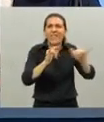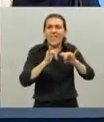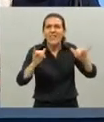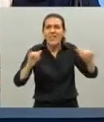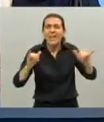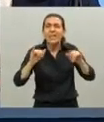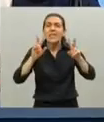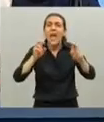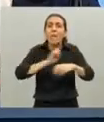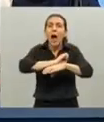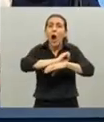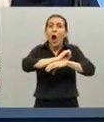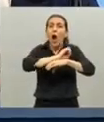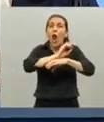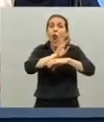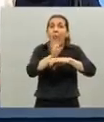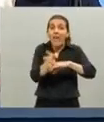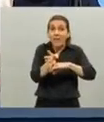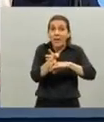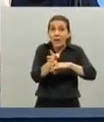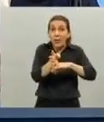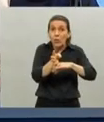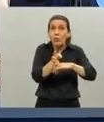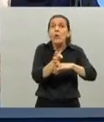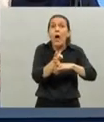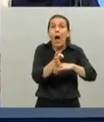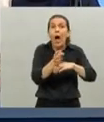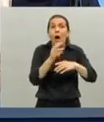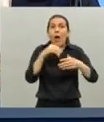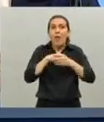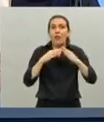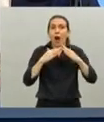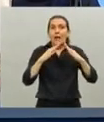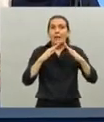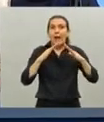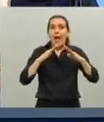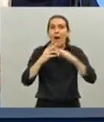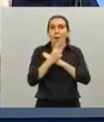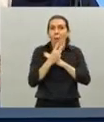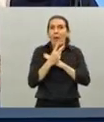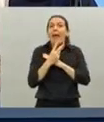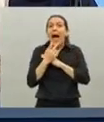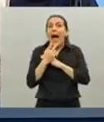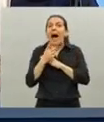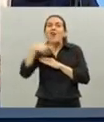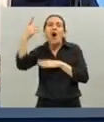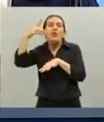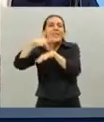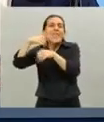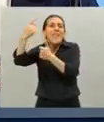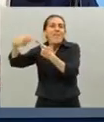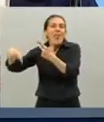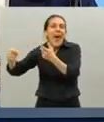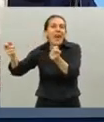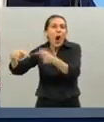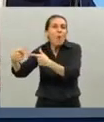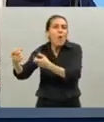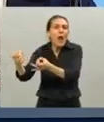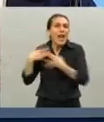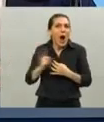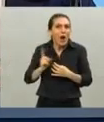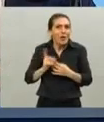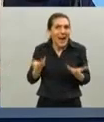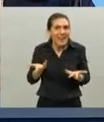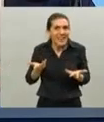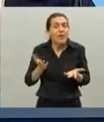por el coronavirus también bajo el contagio de otras enfermedades infecciosas y otras enfermedades que habitualmente a